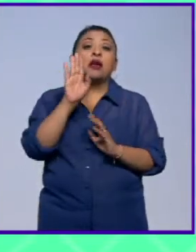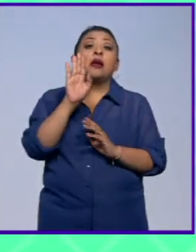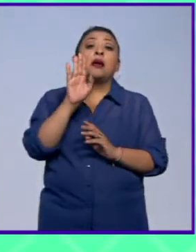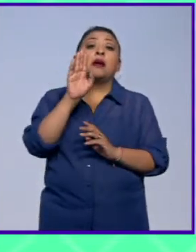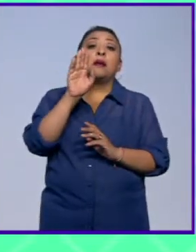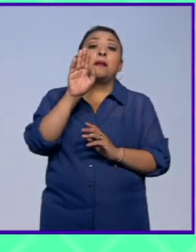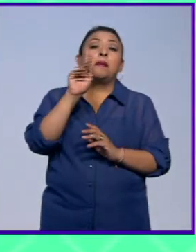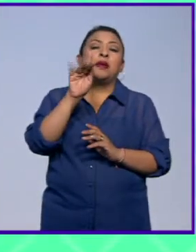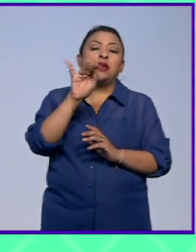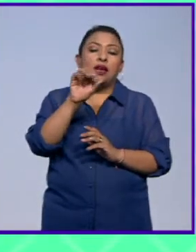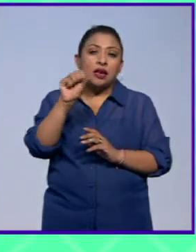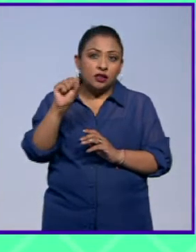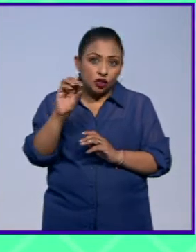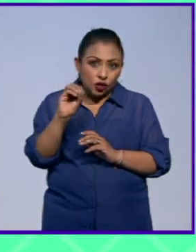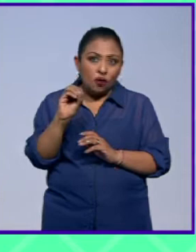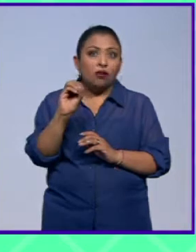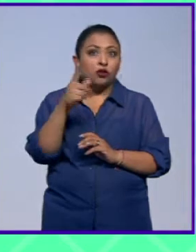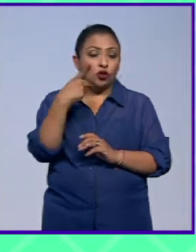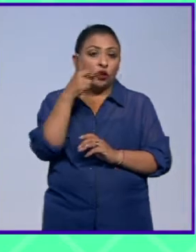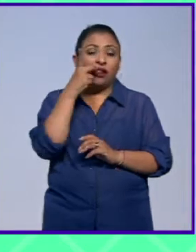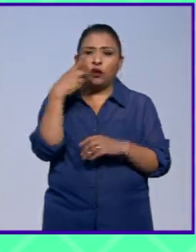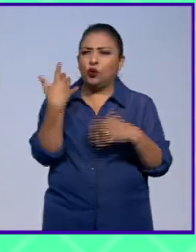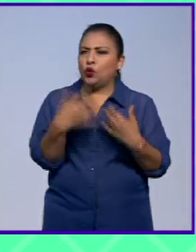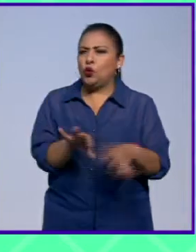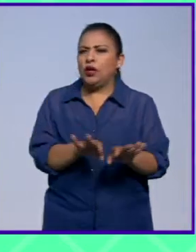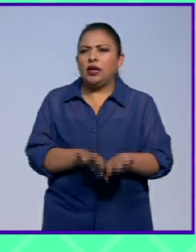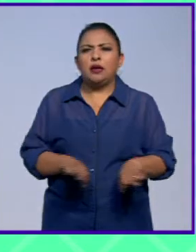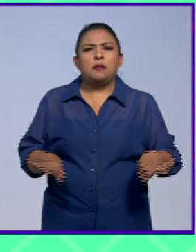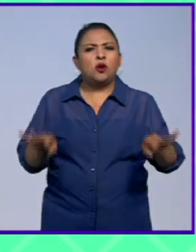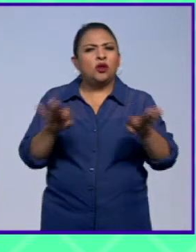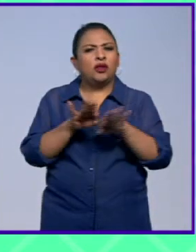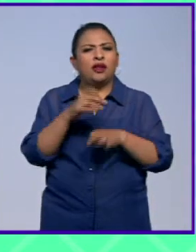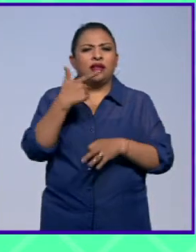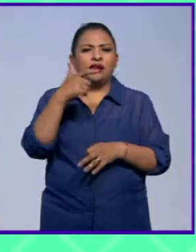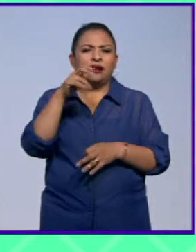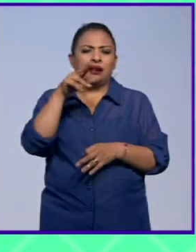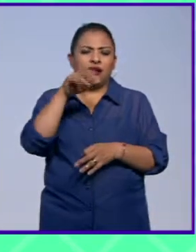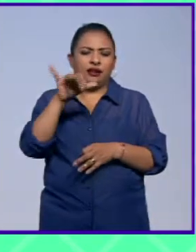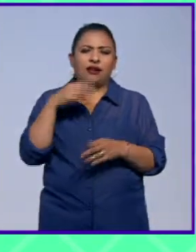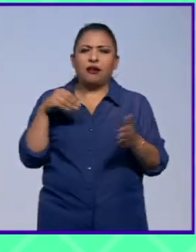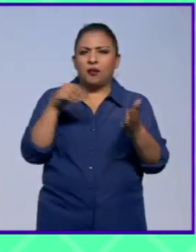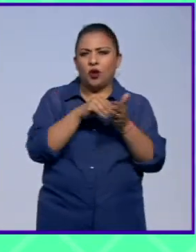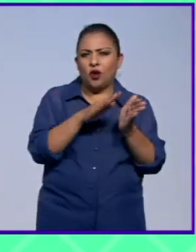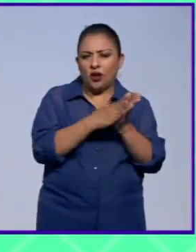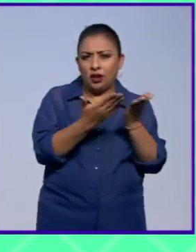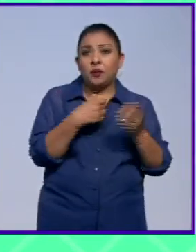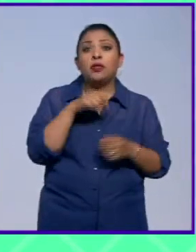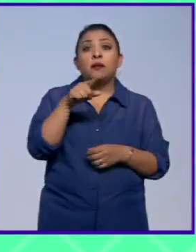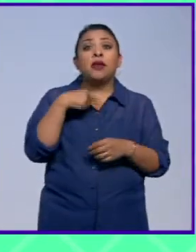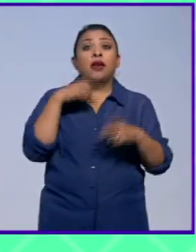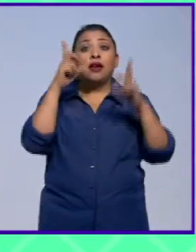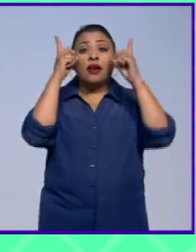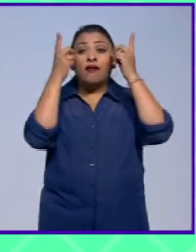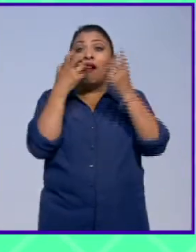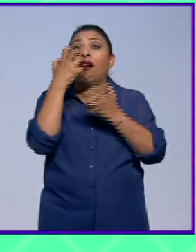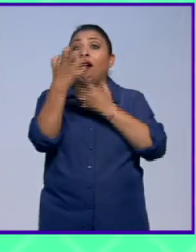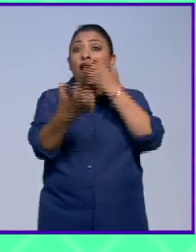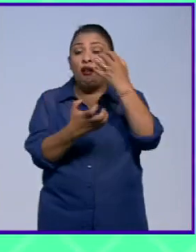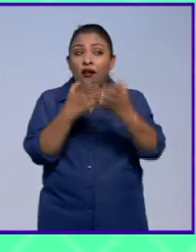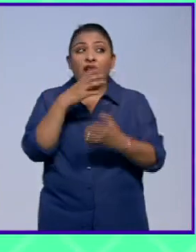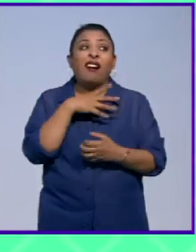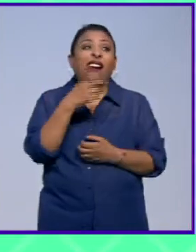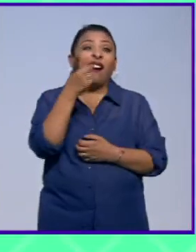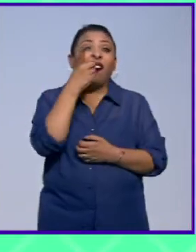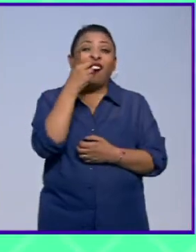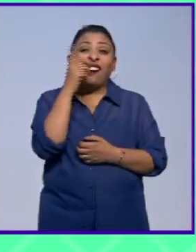los dientes en Picasso son importantísimos el Guernica como digo en el libro hasta los caballos gritan y los